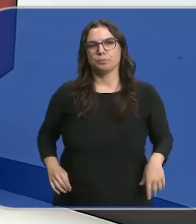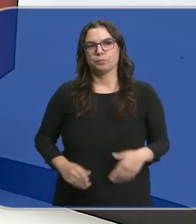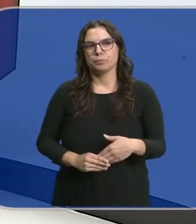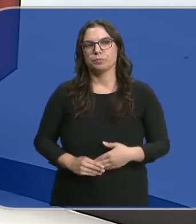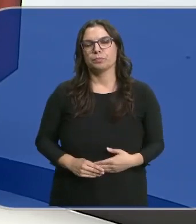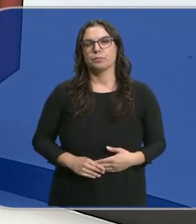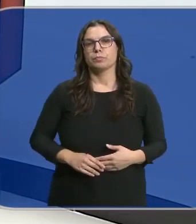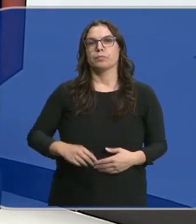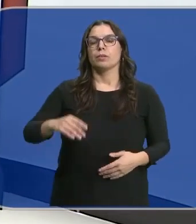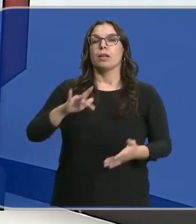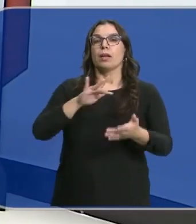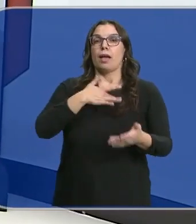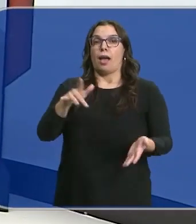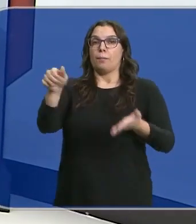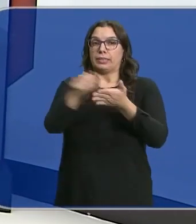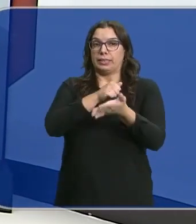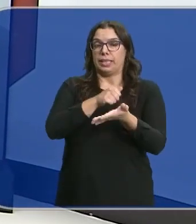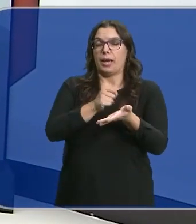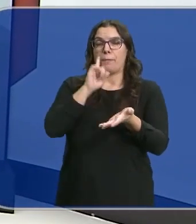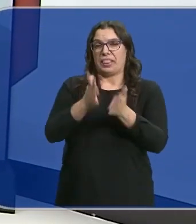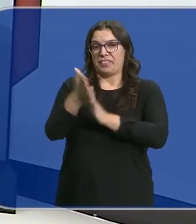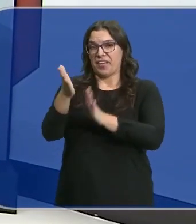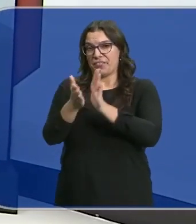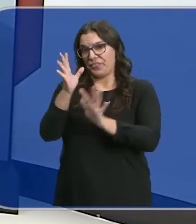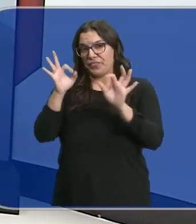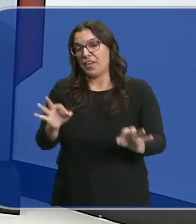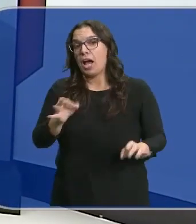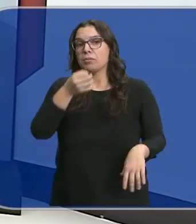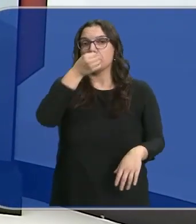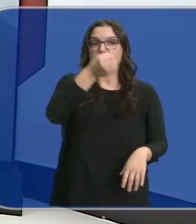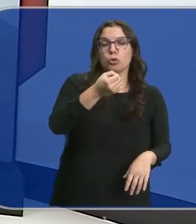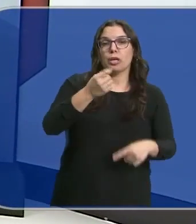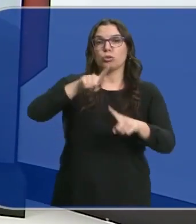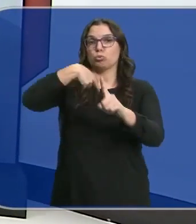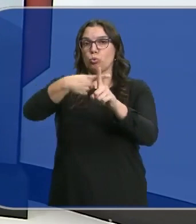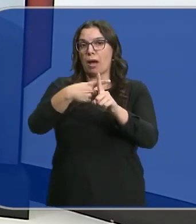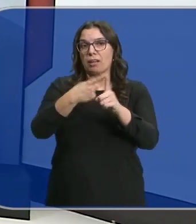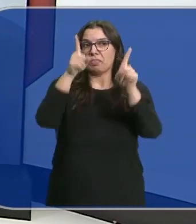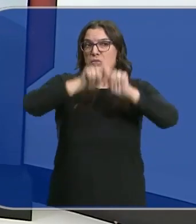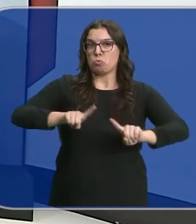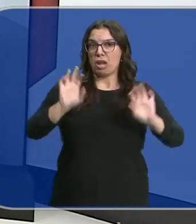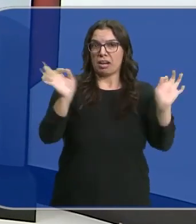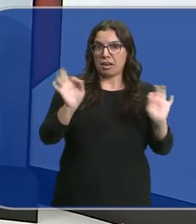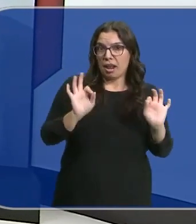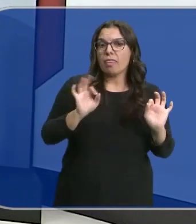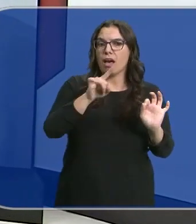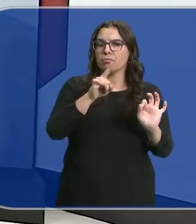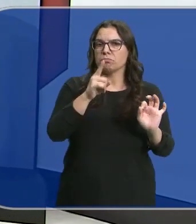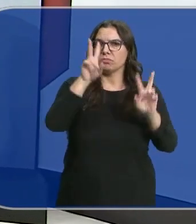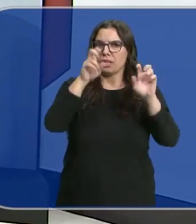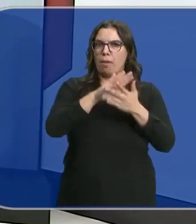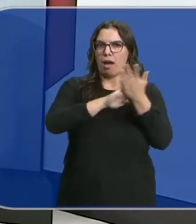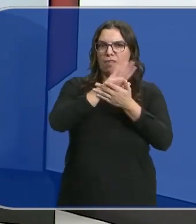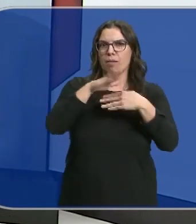La amnistía va tomando forma. PSOE y Sumar no disimulan que entre la negociación para conseguir el apoyo de los independentistas catalanes.